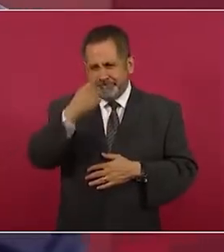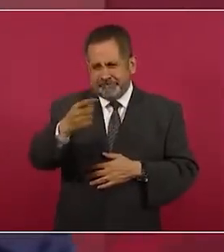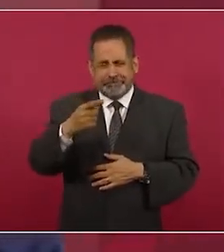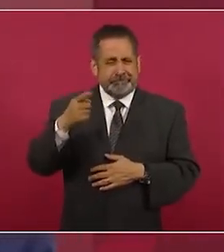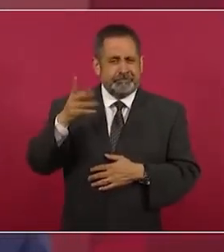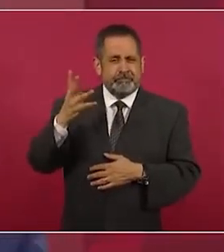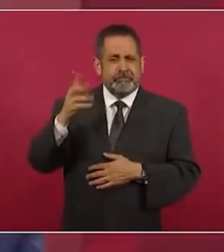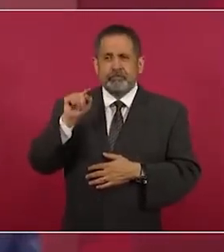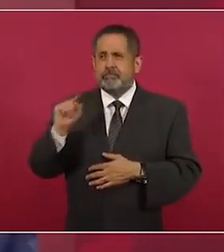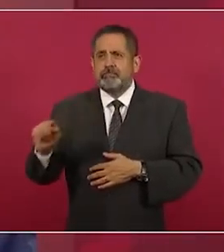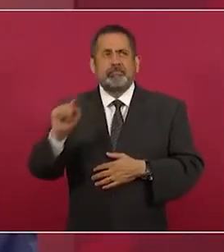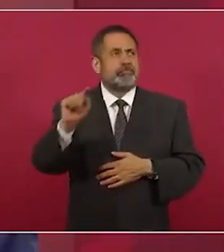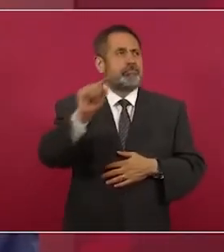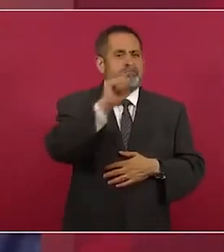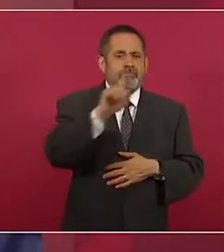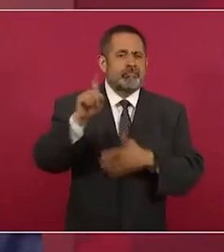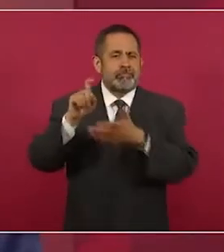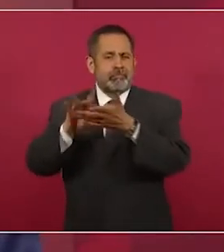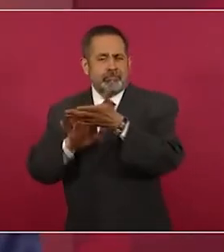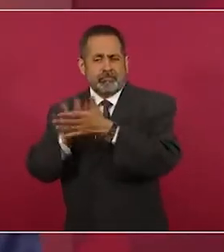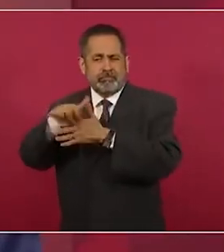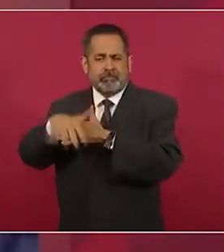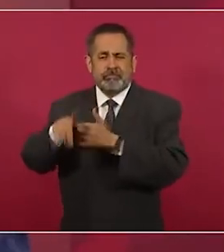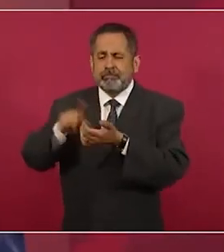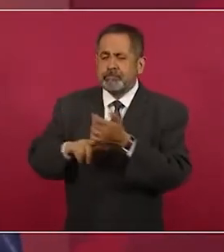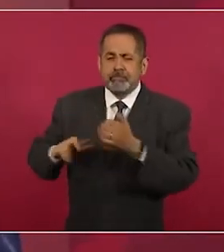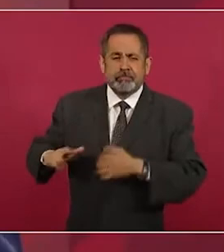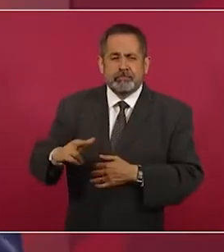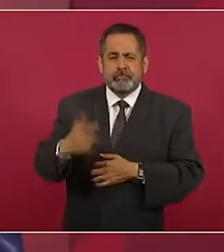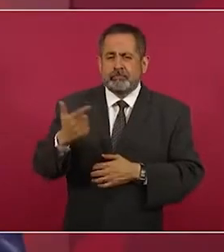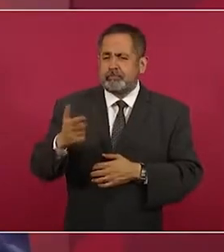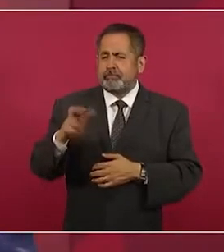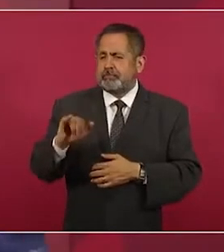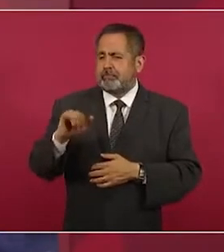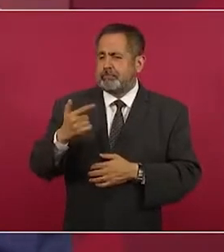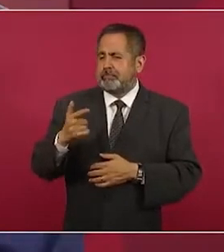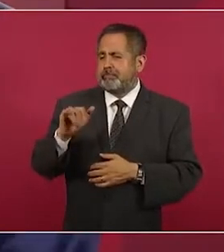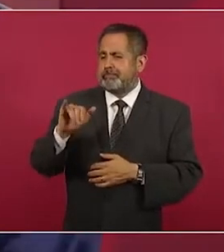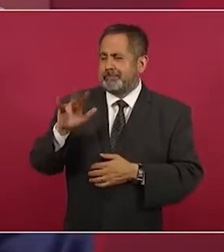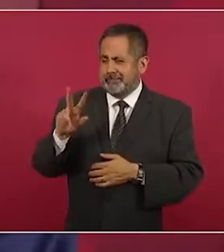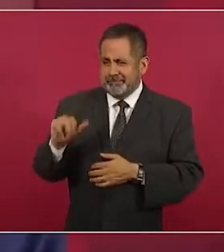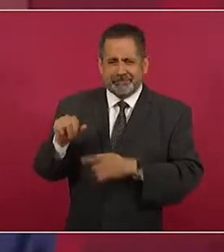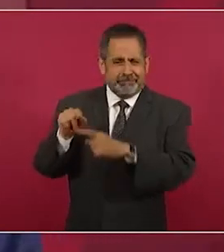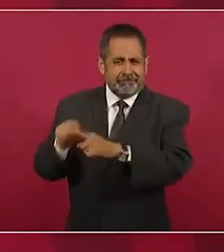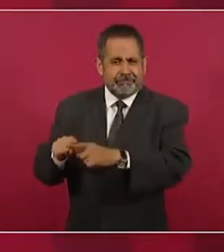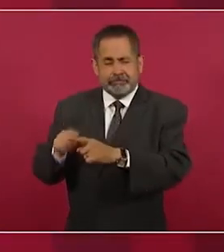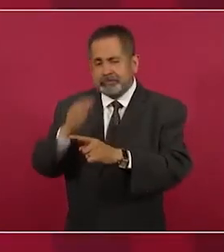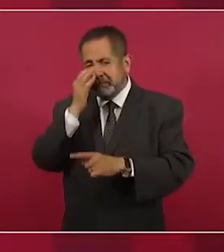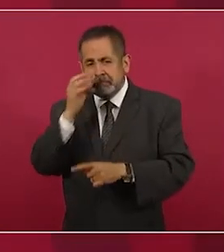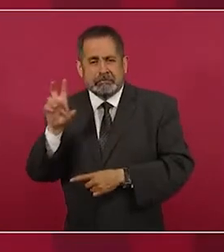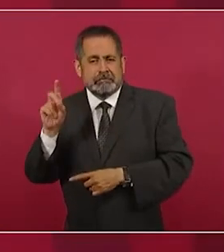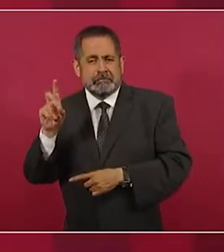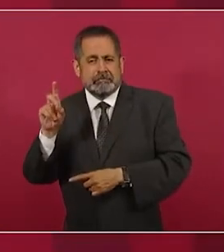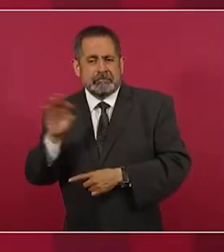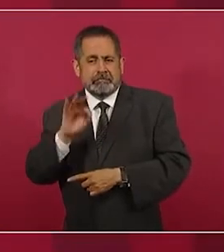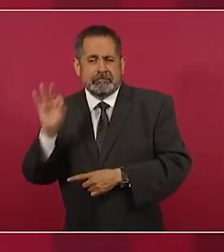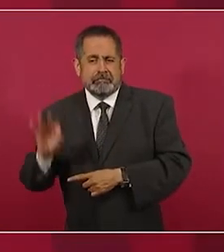hidroeléctricas del Grijalva estaban produciendo 30 por ciento de su capacidad.